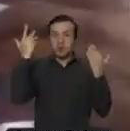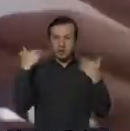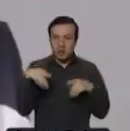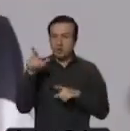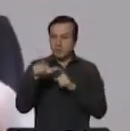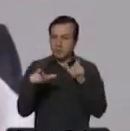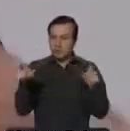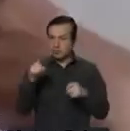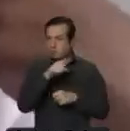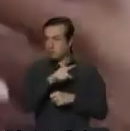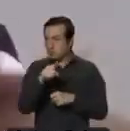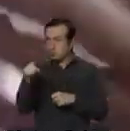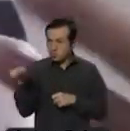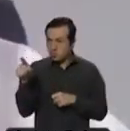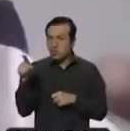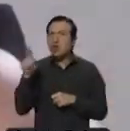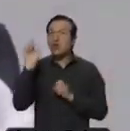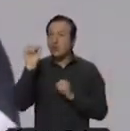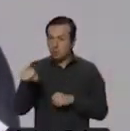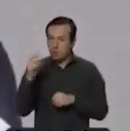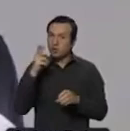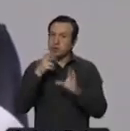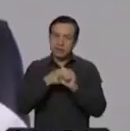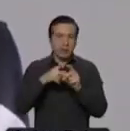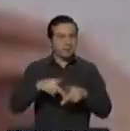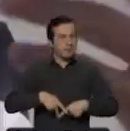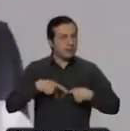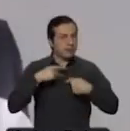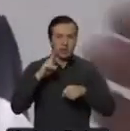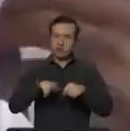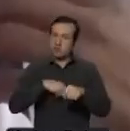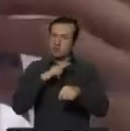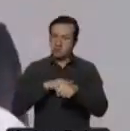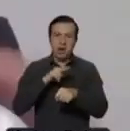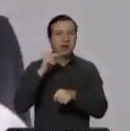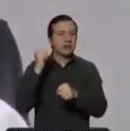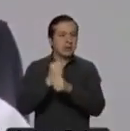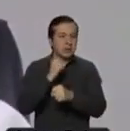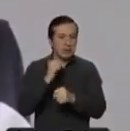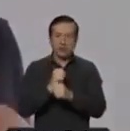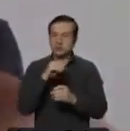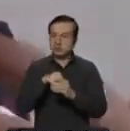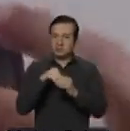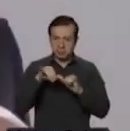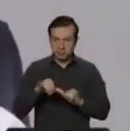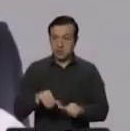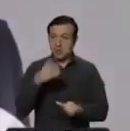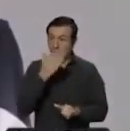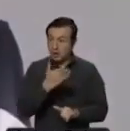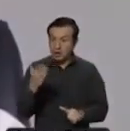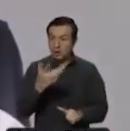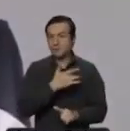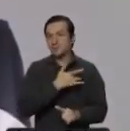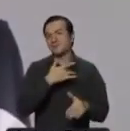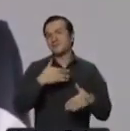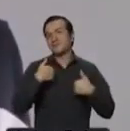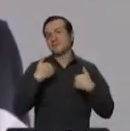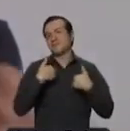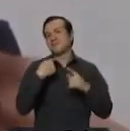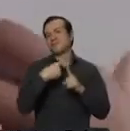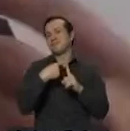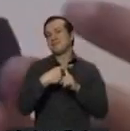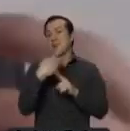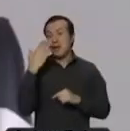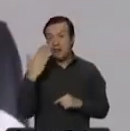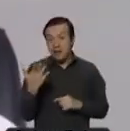puede reinsertarse en su vida normal, en el trabajo. Y eso es estimulante. Eso es